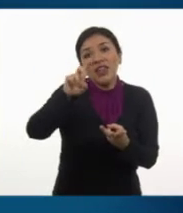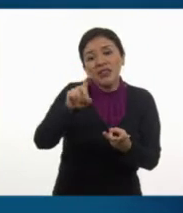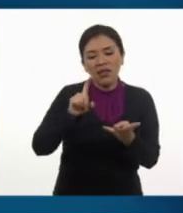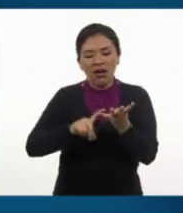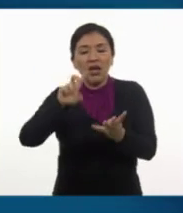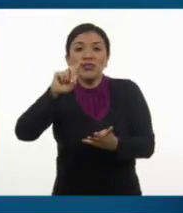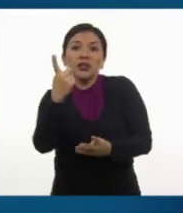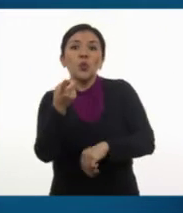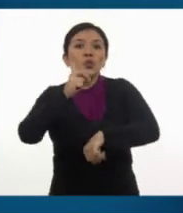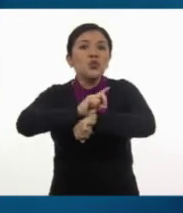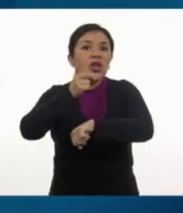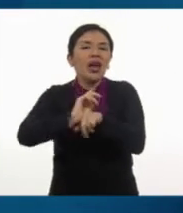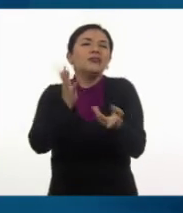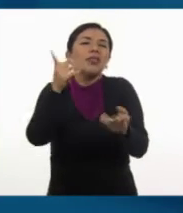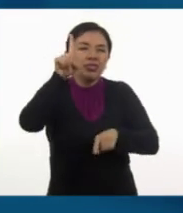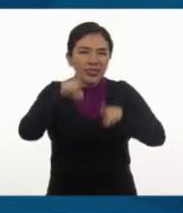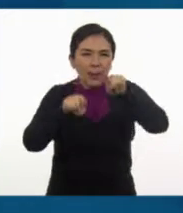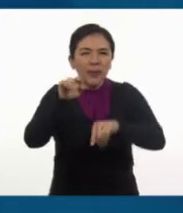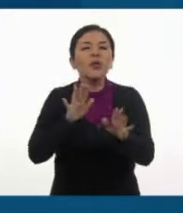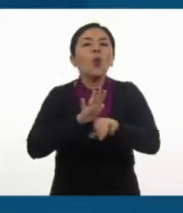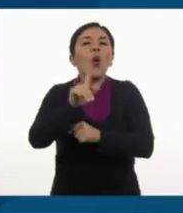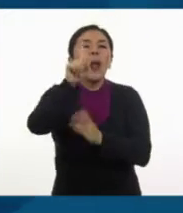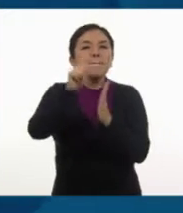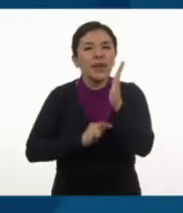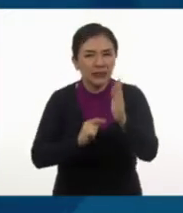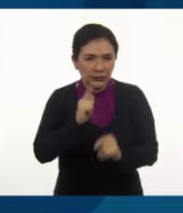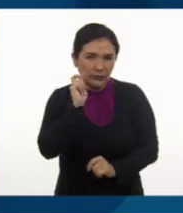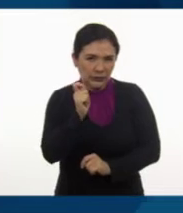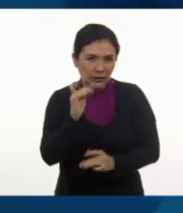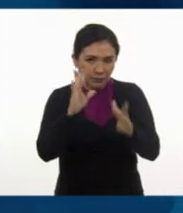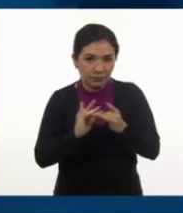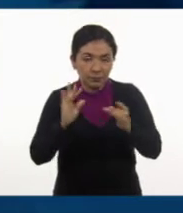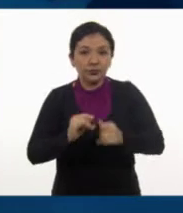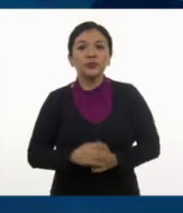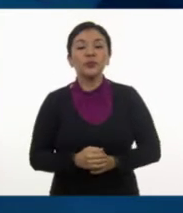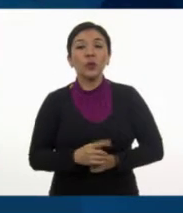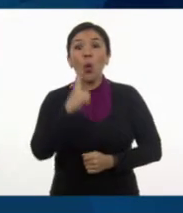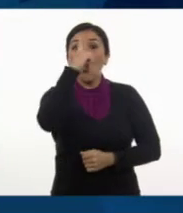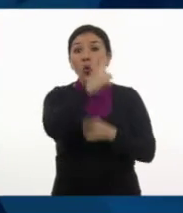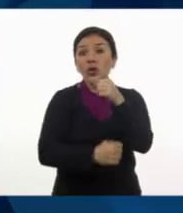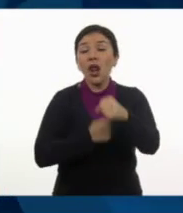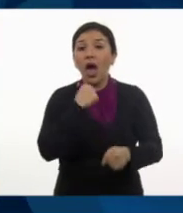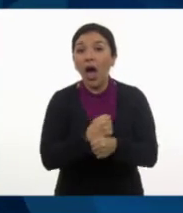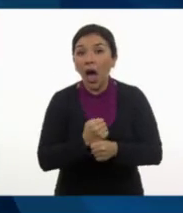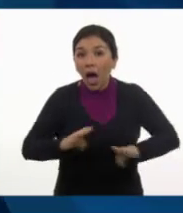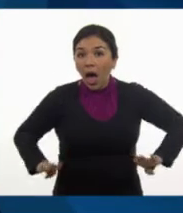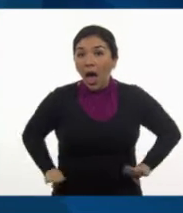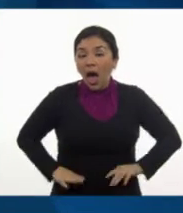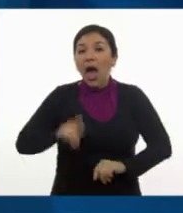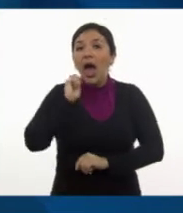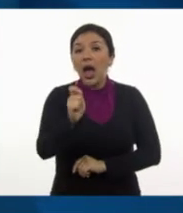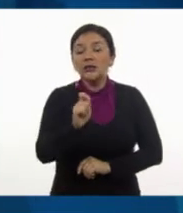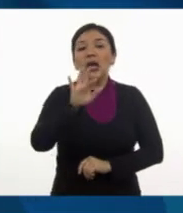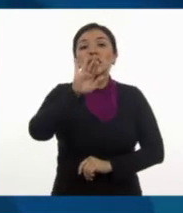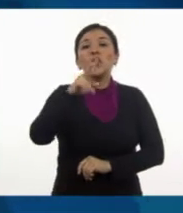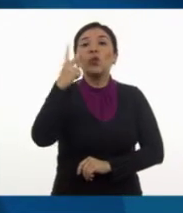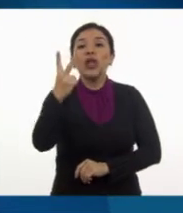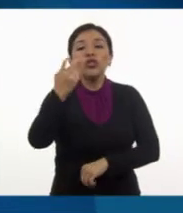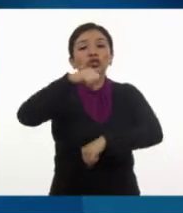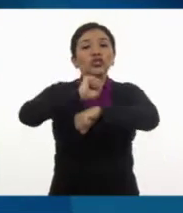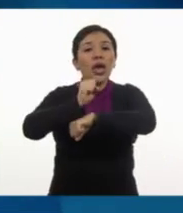o 31 días, dependiendo del mes del que estemos hablando. Un año corresponde a 52